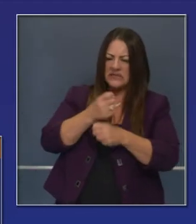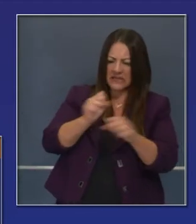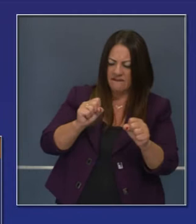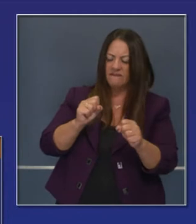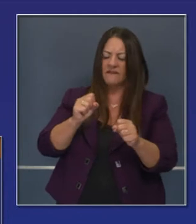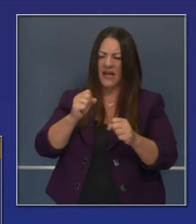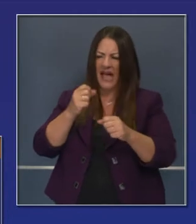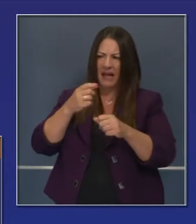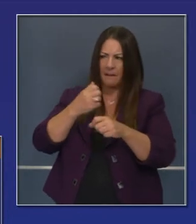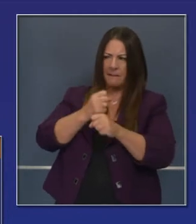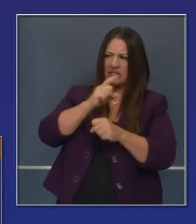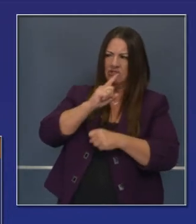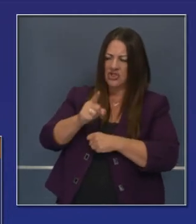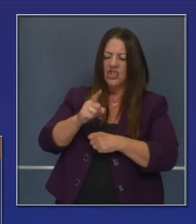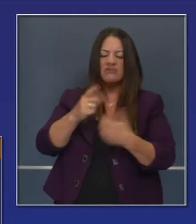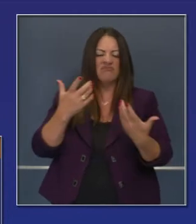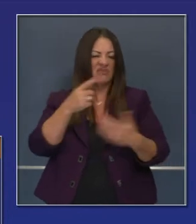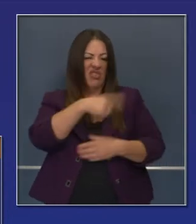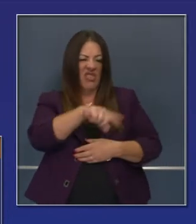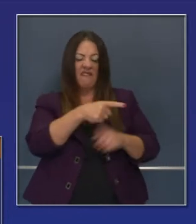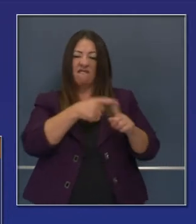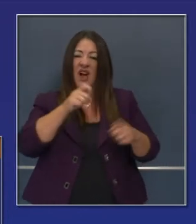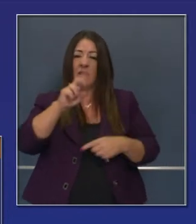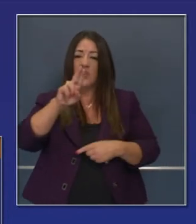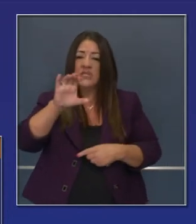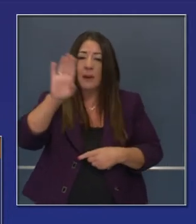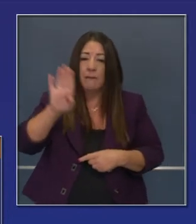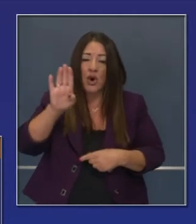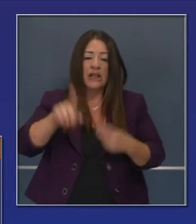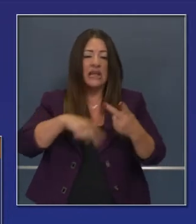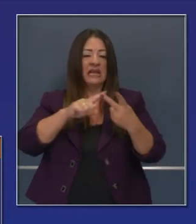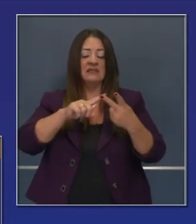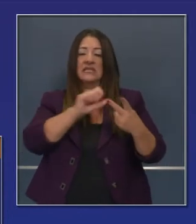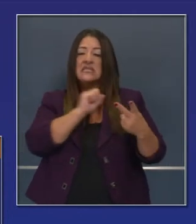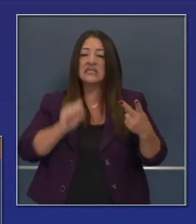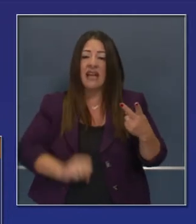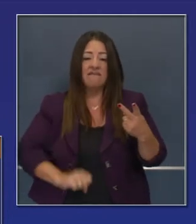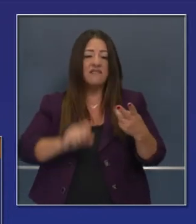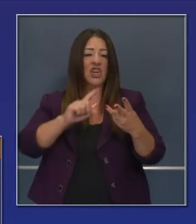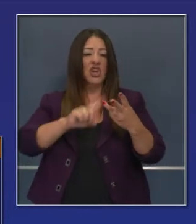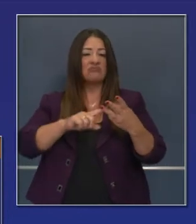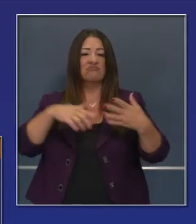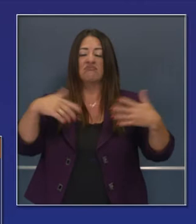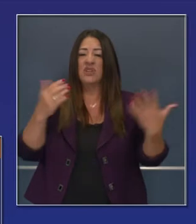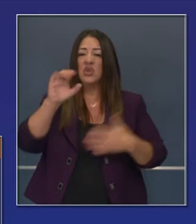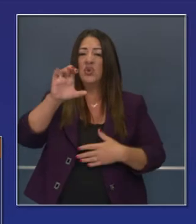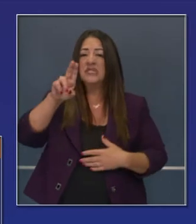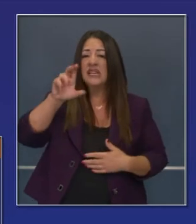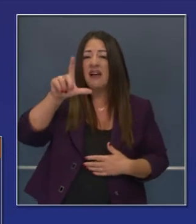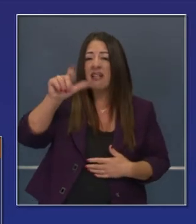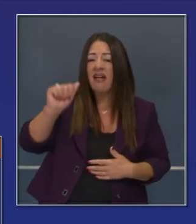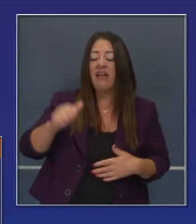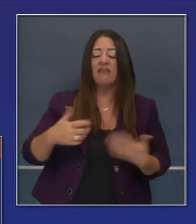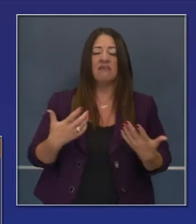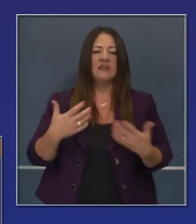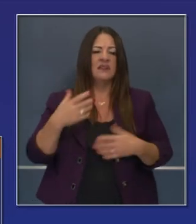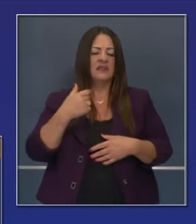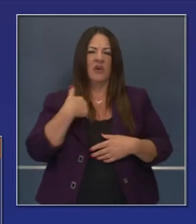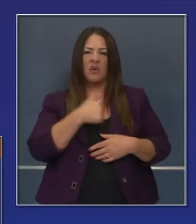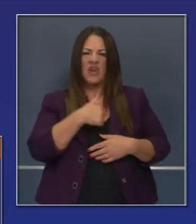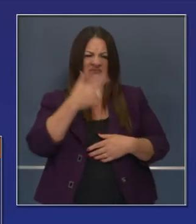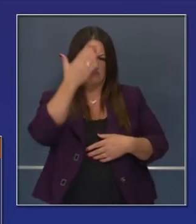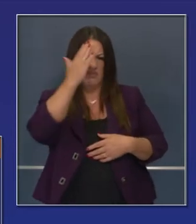darles una idea de los currículum vitae de estos profesionales que están trabajando en este grupo de trabajo y de otras